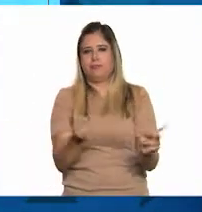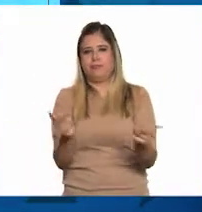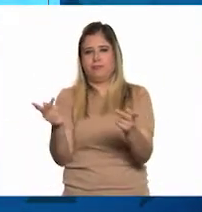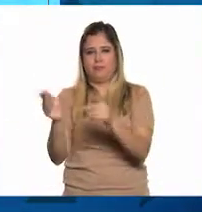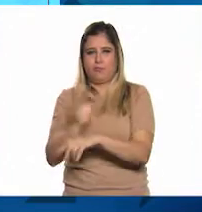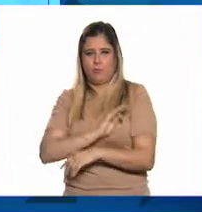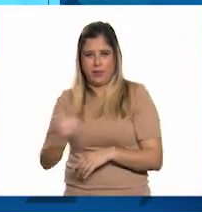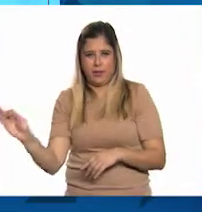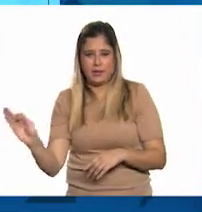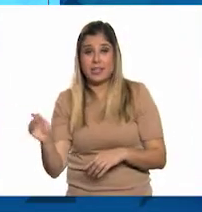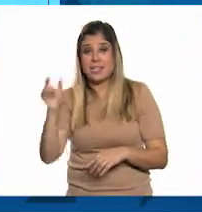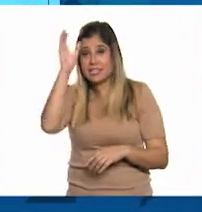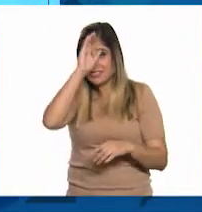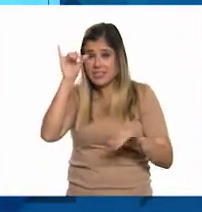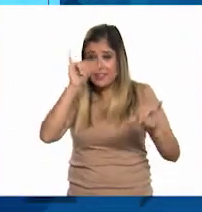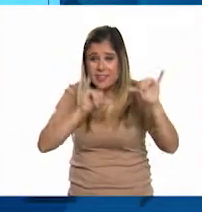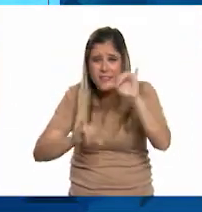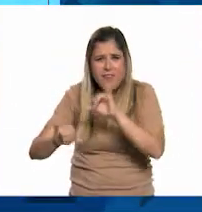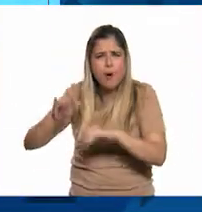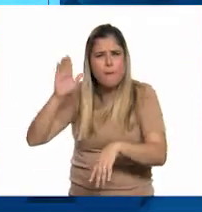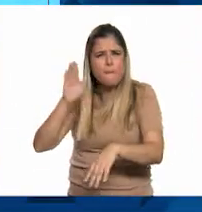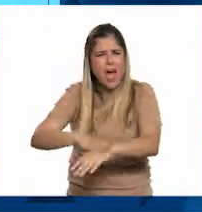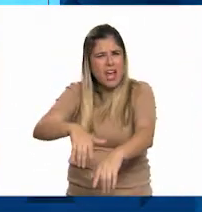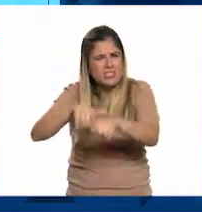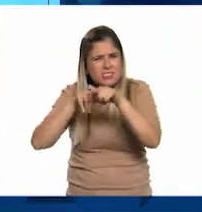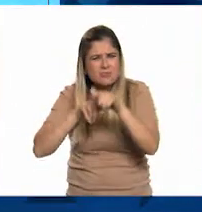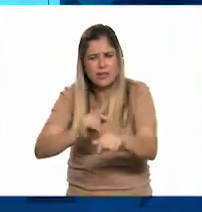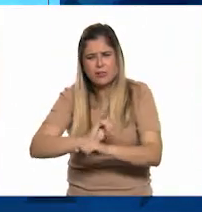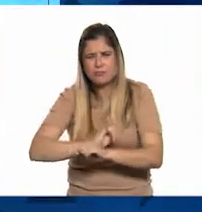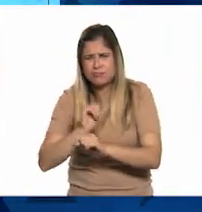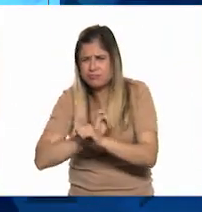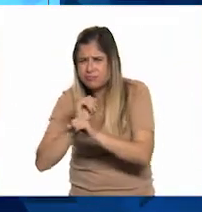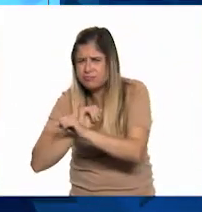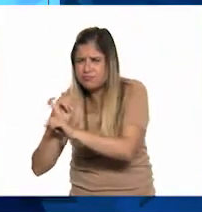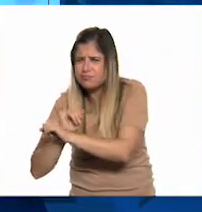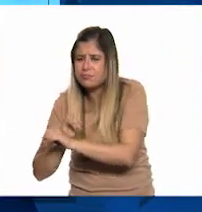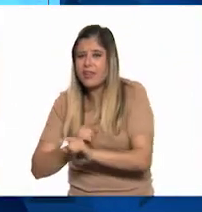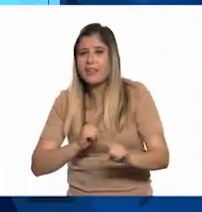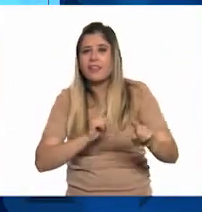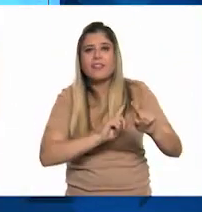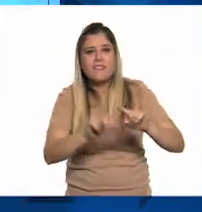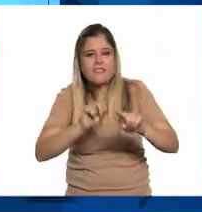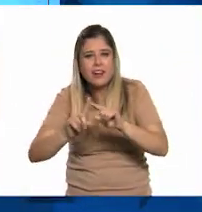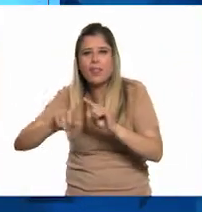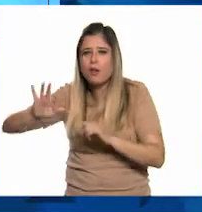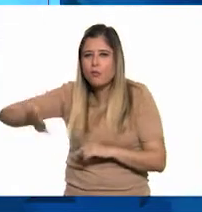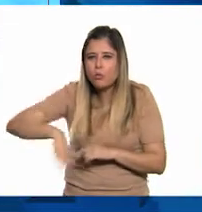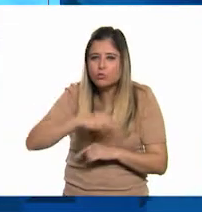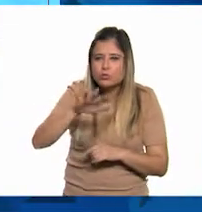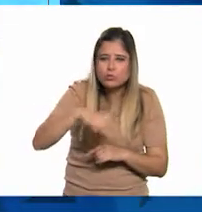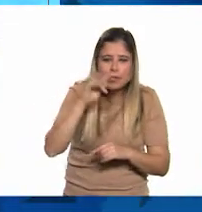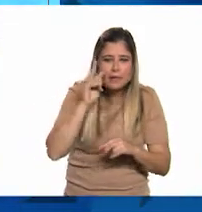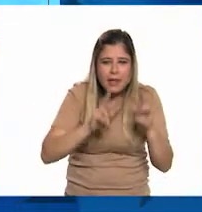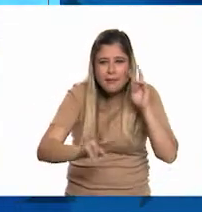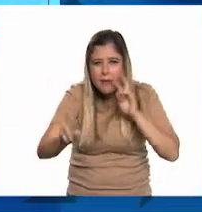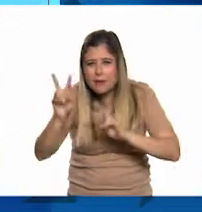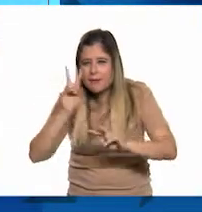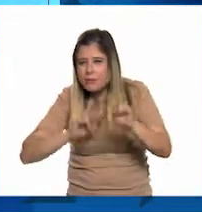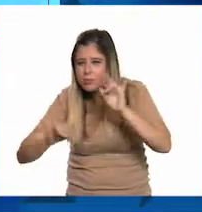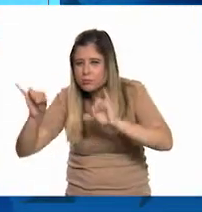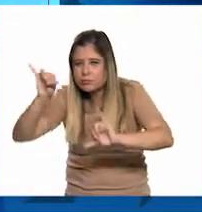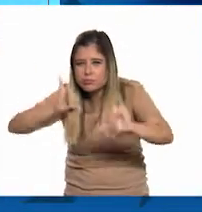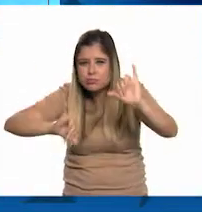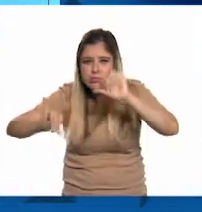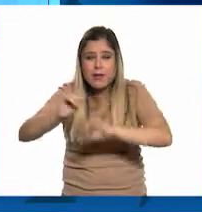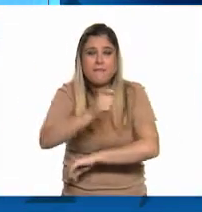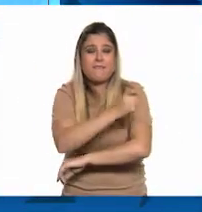Los científicos también siguen constantemente la información procedente de diferentes fuentes en búsqueda de indicios que de una